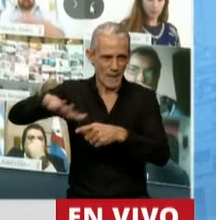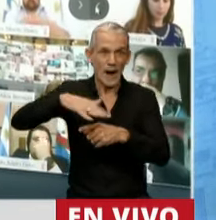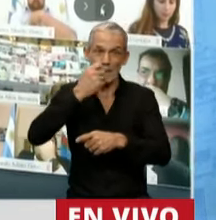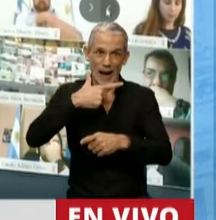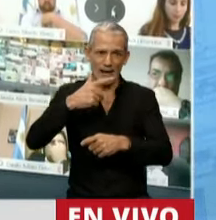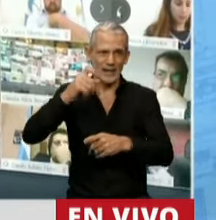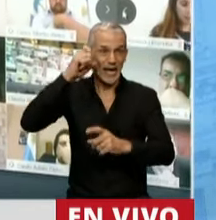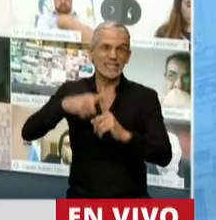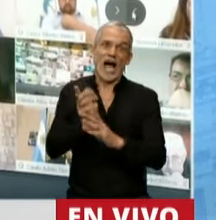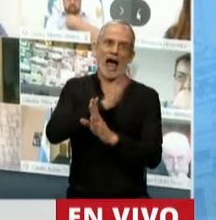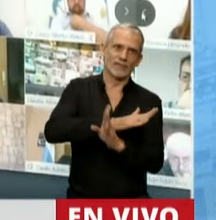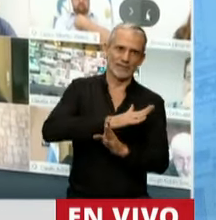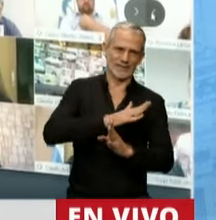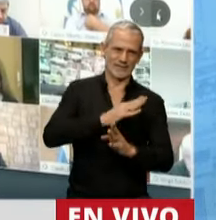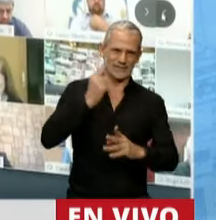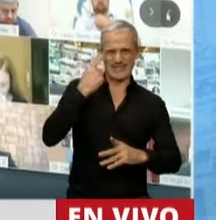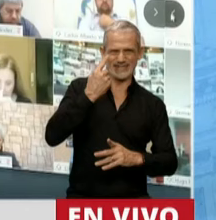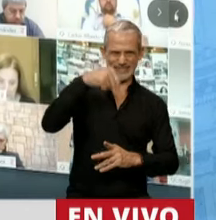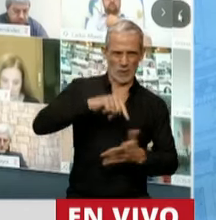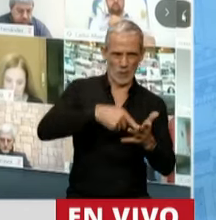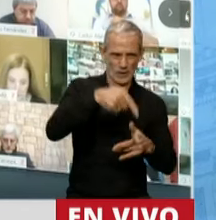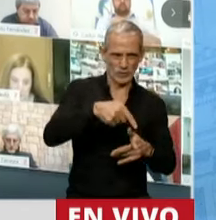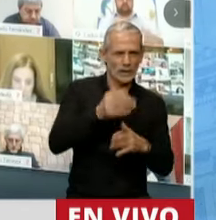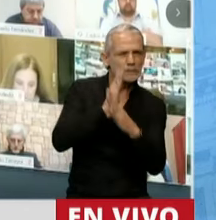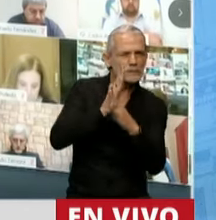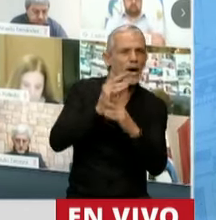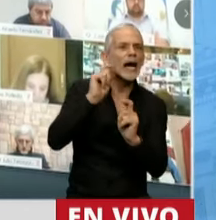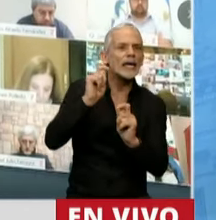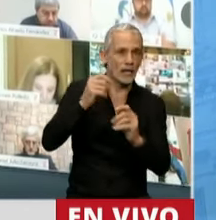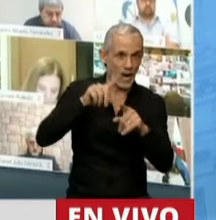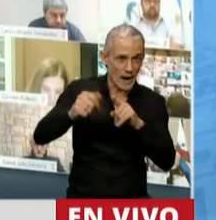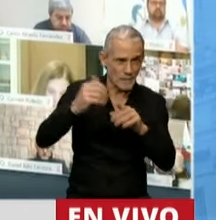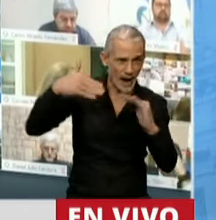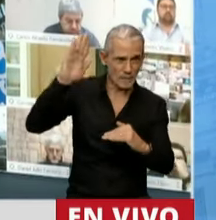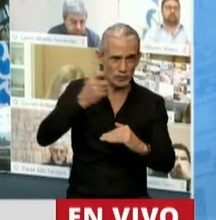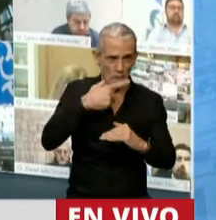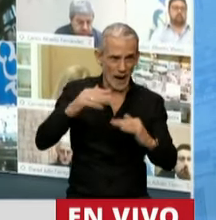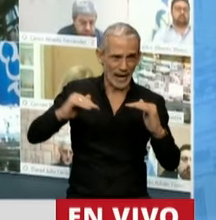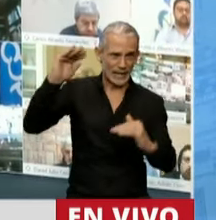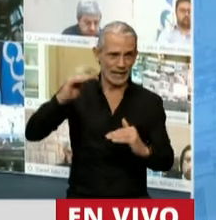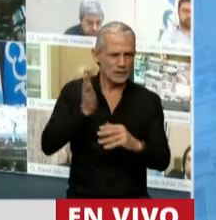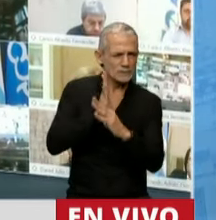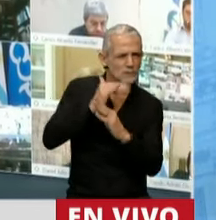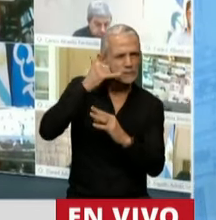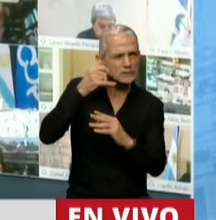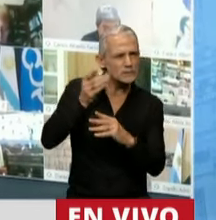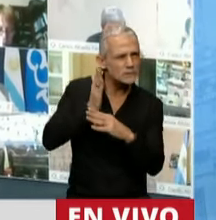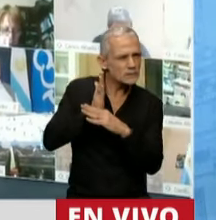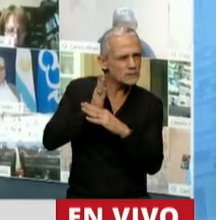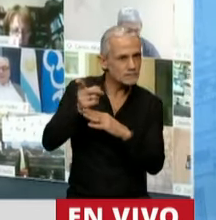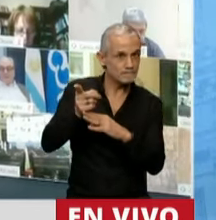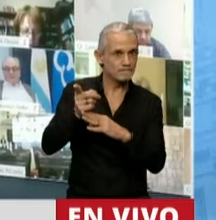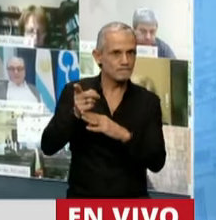Mauricio Macri, que entre otros había espiado a su hermana mayor. En esta nueva aparición de escuchas,